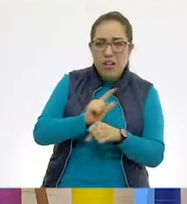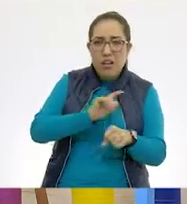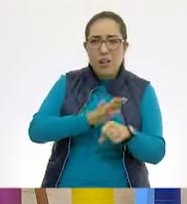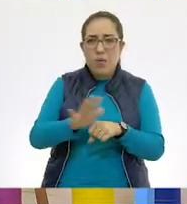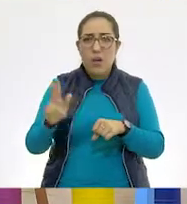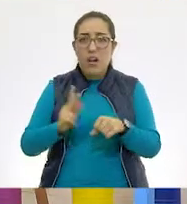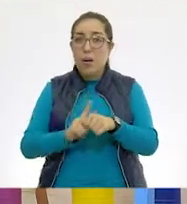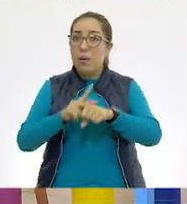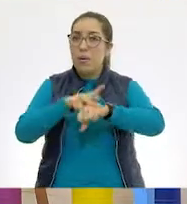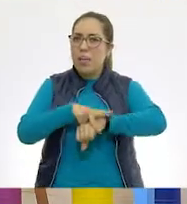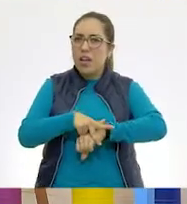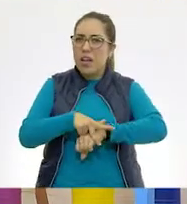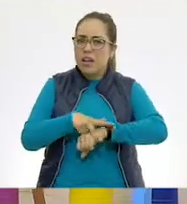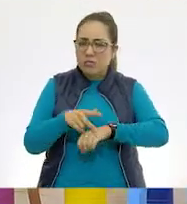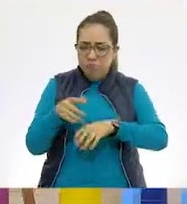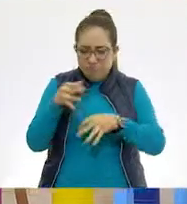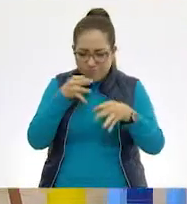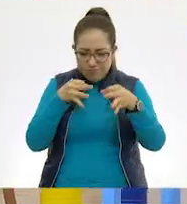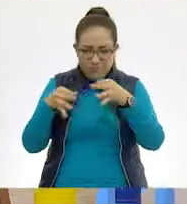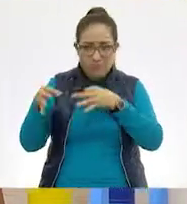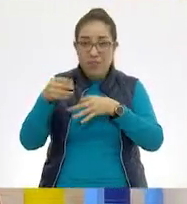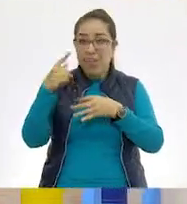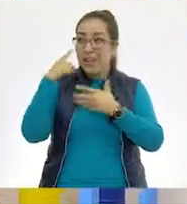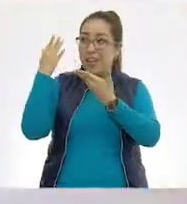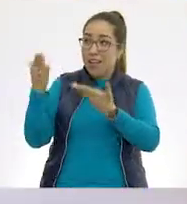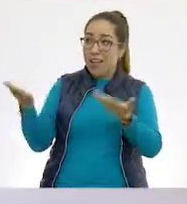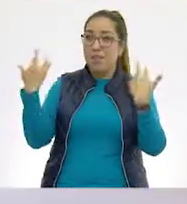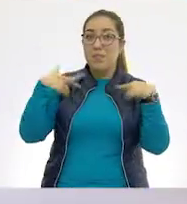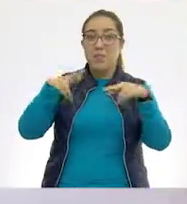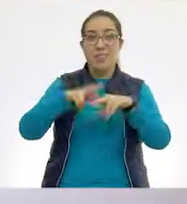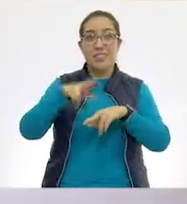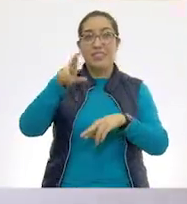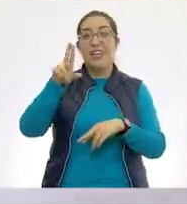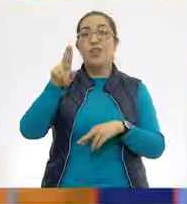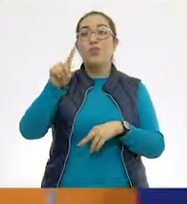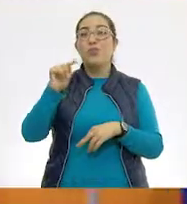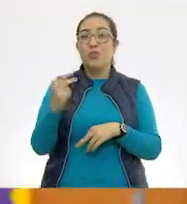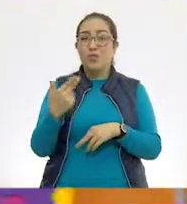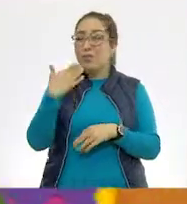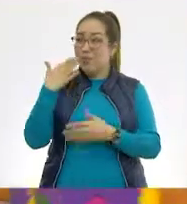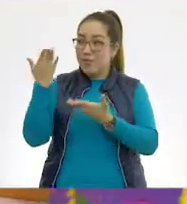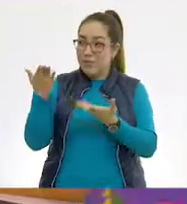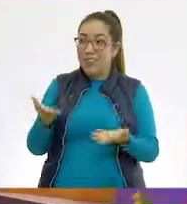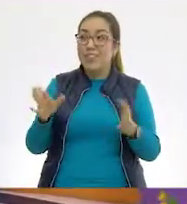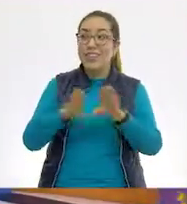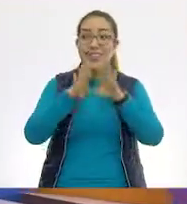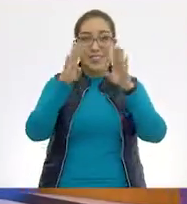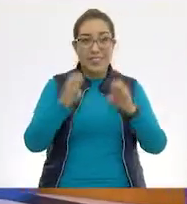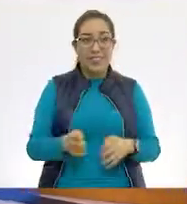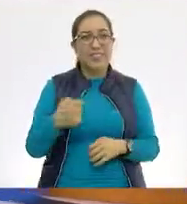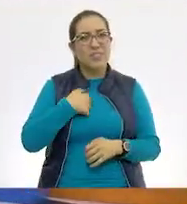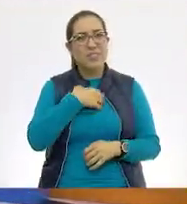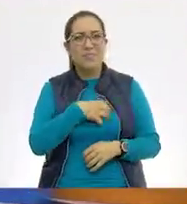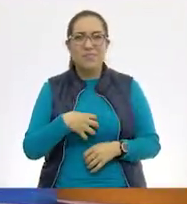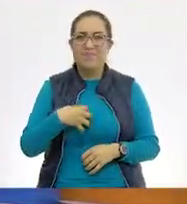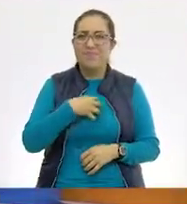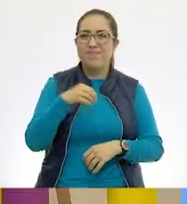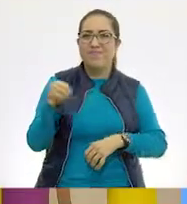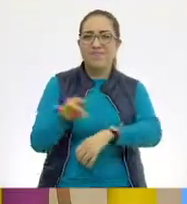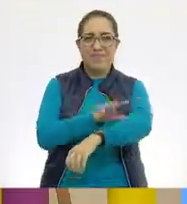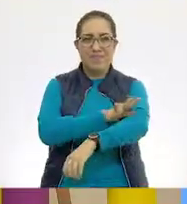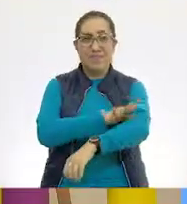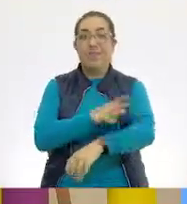necesito invitar a la maestra Ruth. Maestra Ruth, hola. Hola, hola. ¿Cómo estás? Muy contento y muy emocionado, maestra.